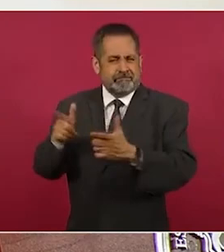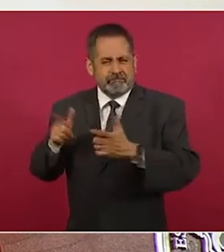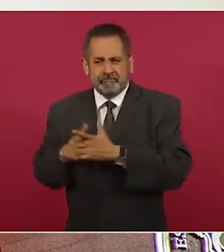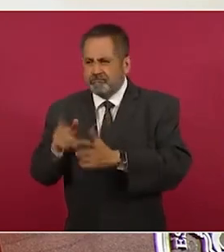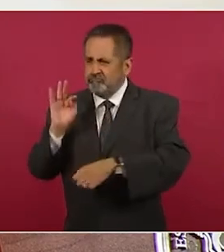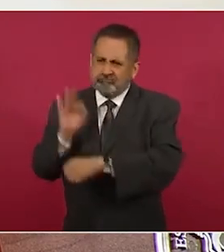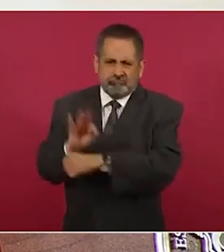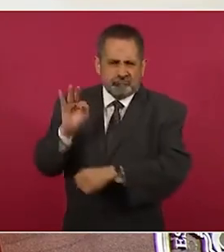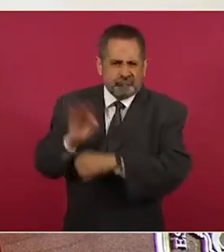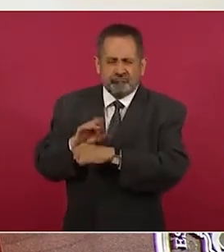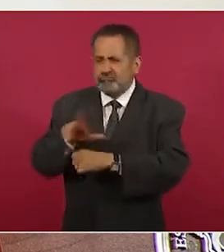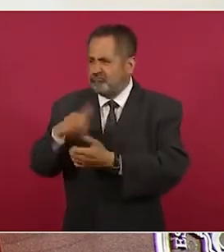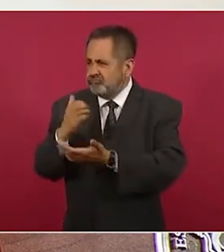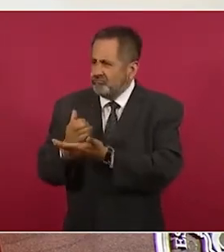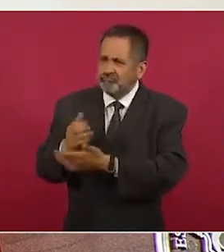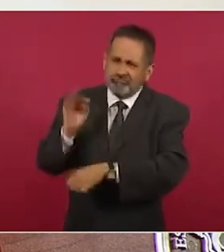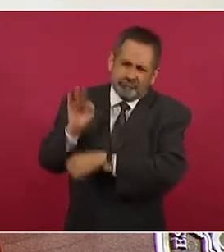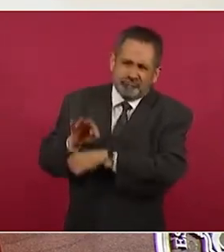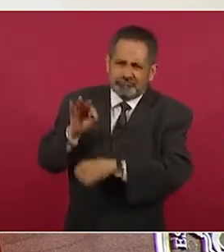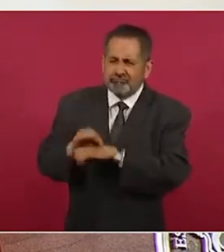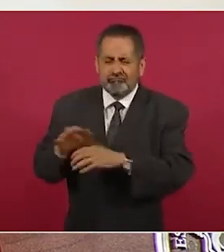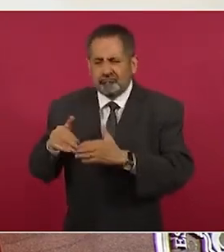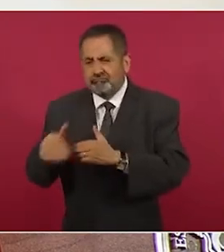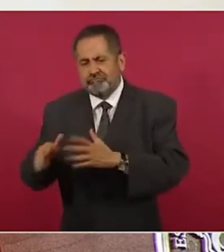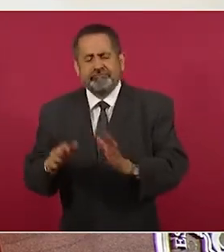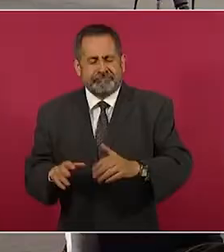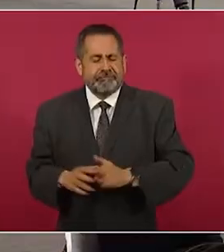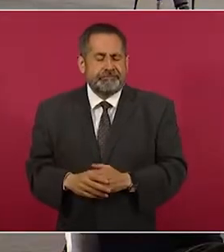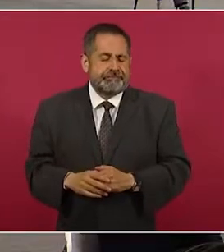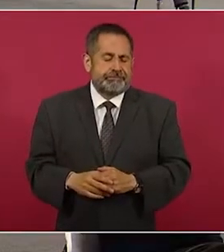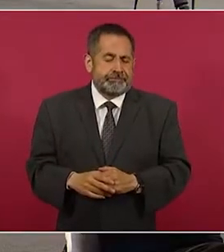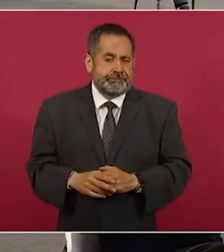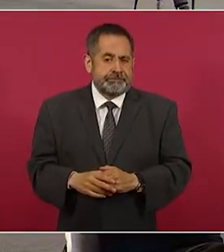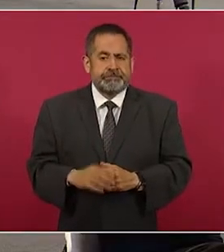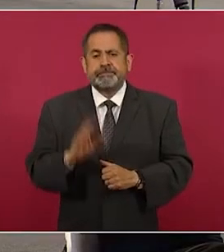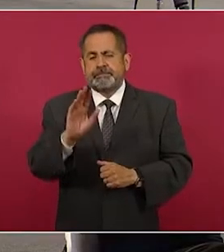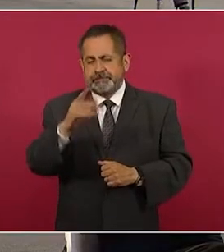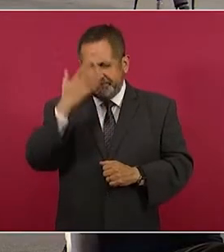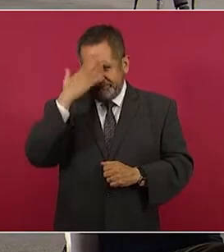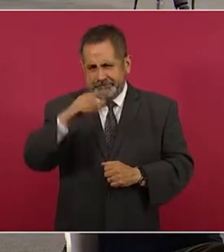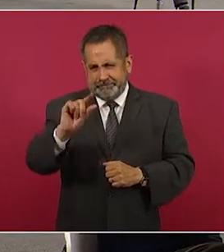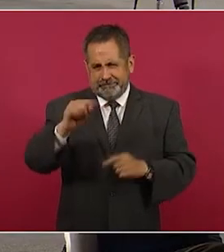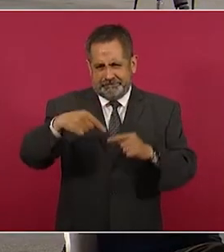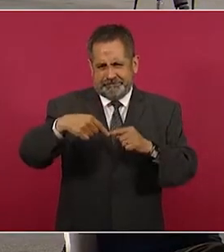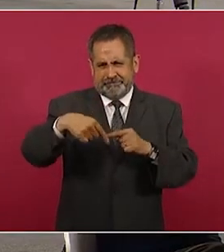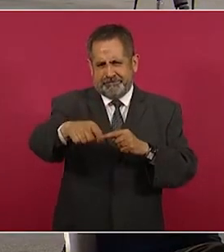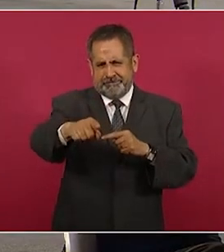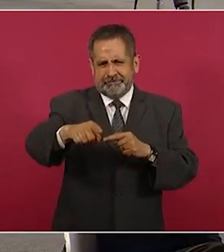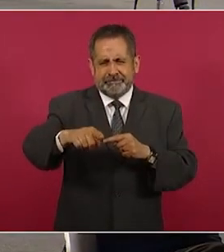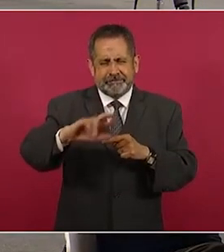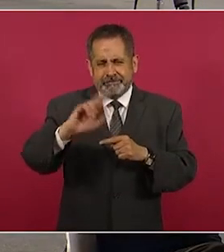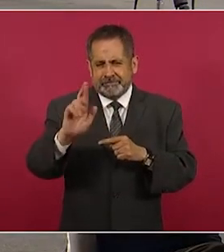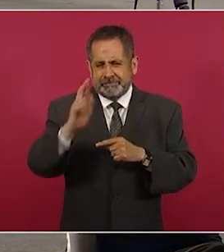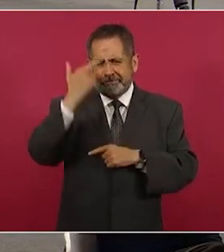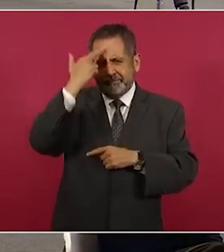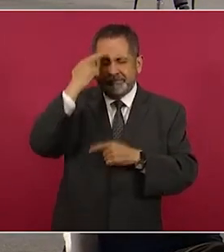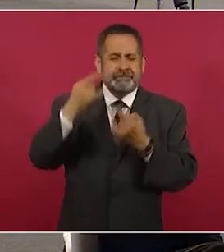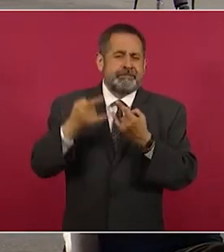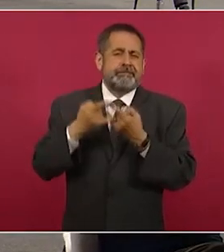dentro de unos días y después vamos a conmemorar la batalla de Puebla,